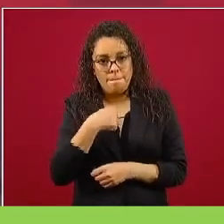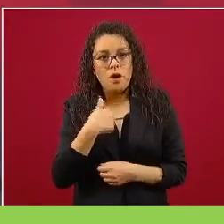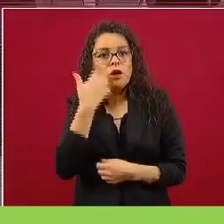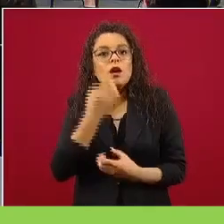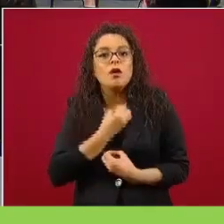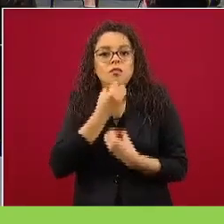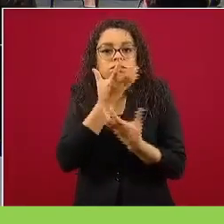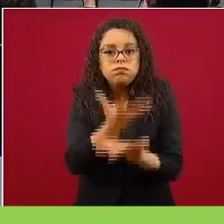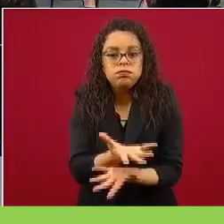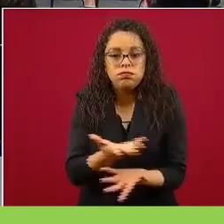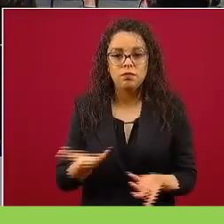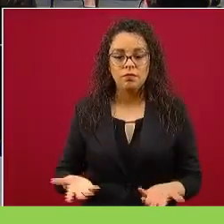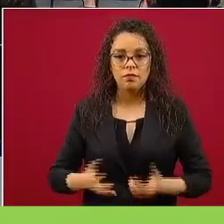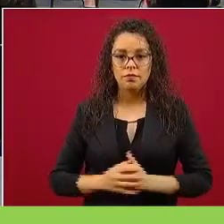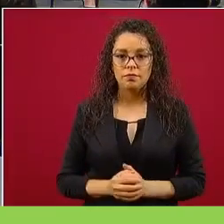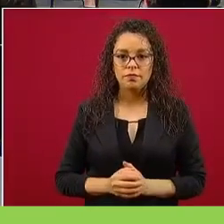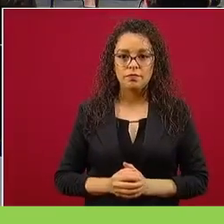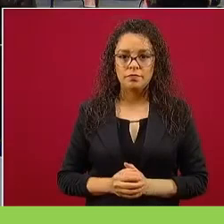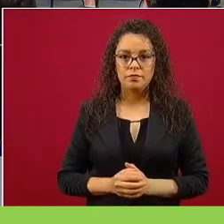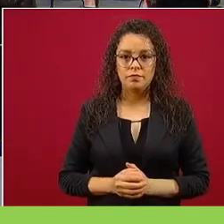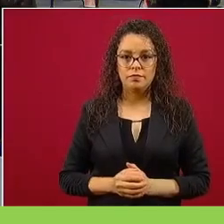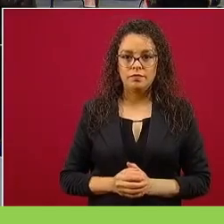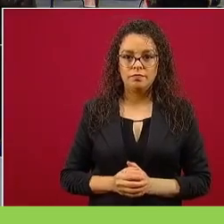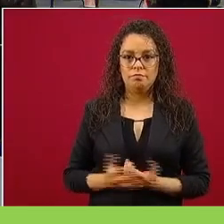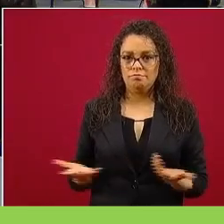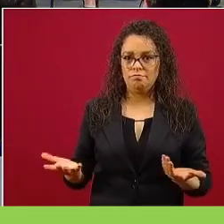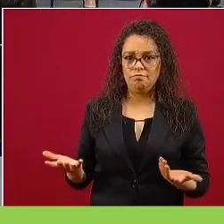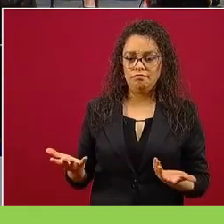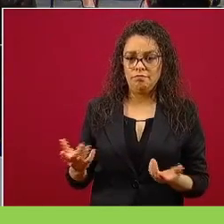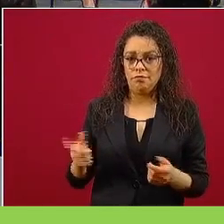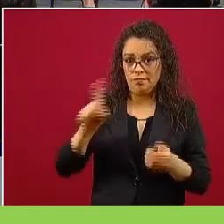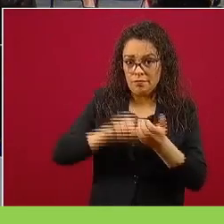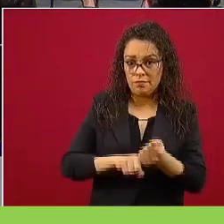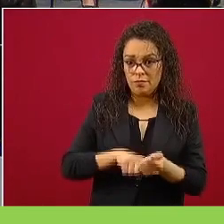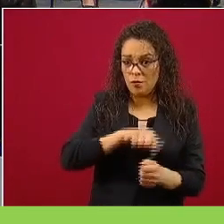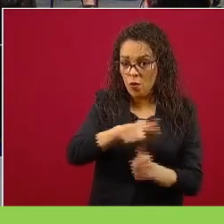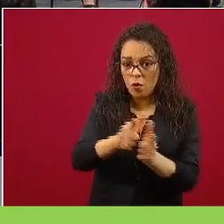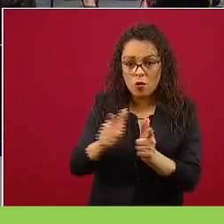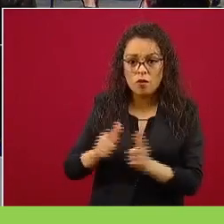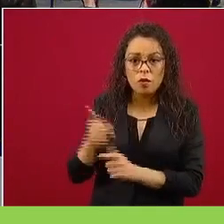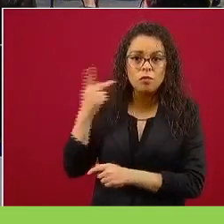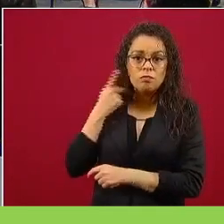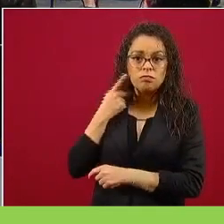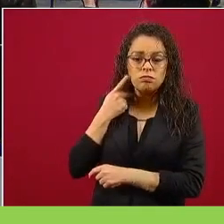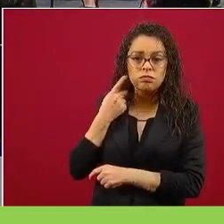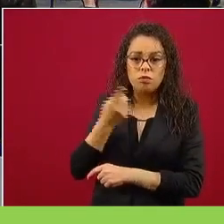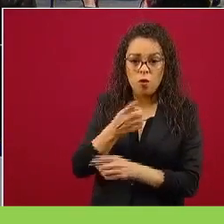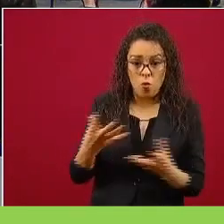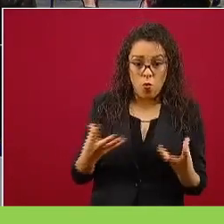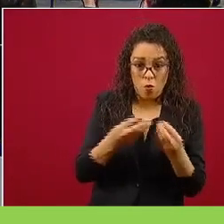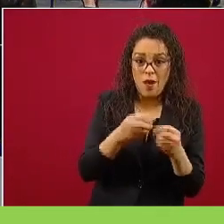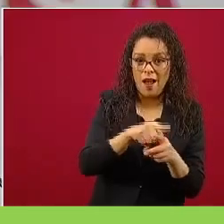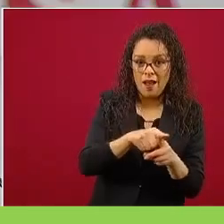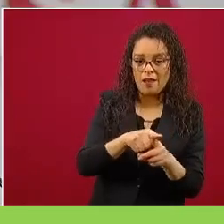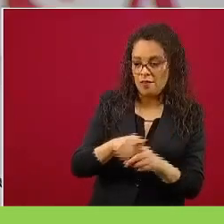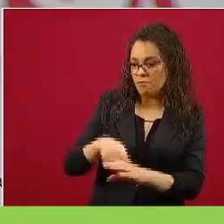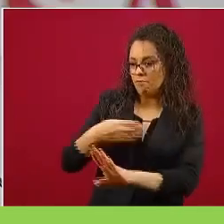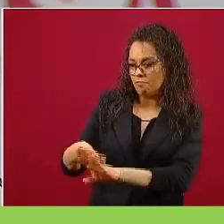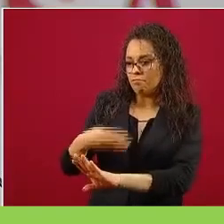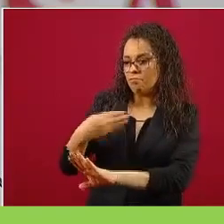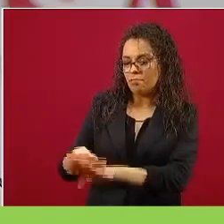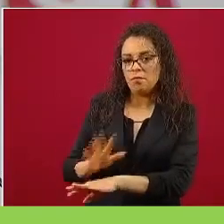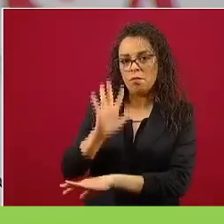Habían campañas de linchamiento político, de desprestigio, guerra